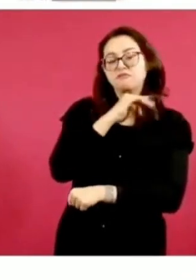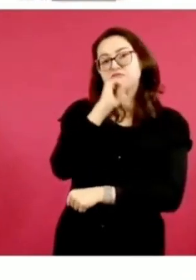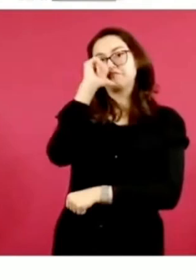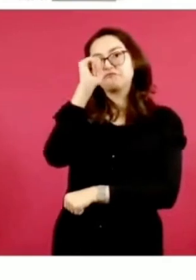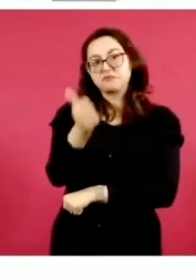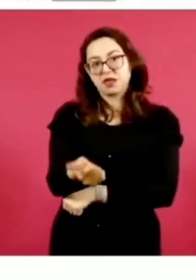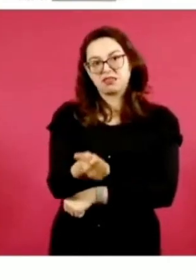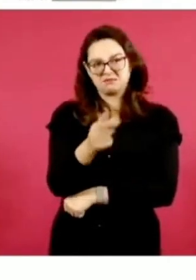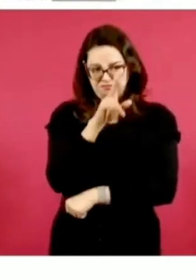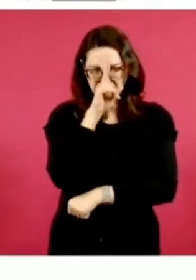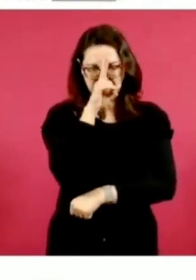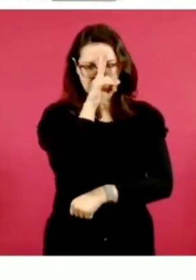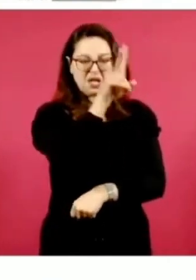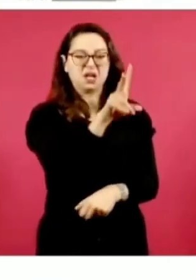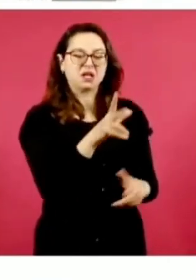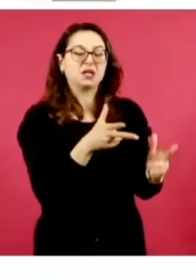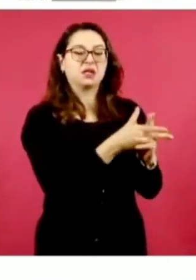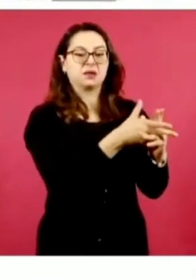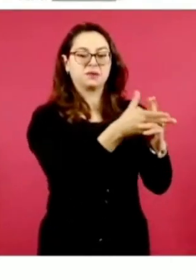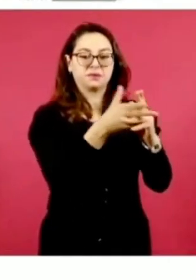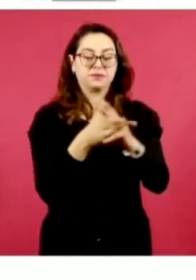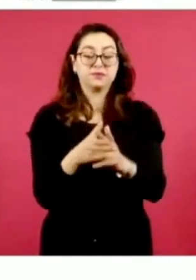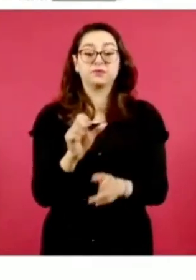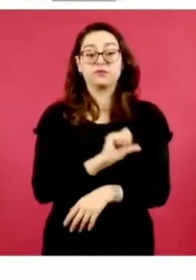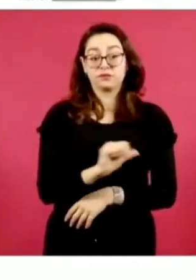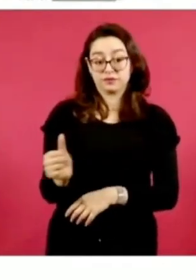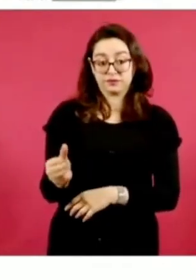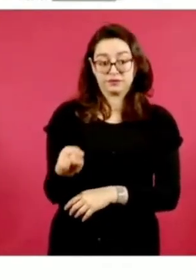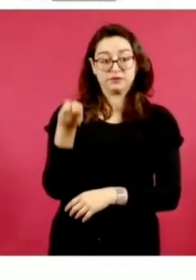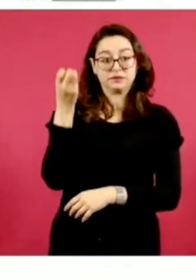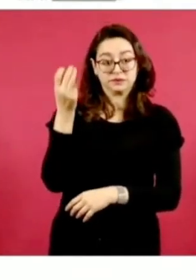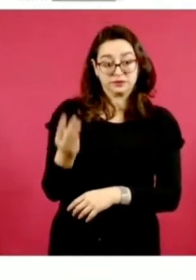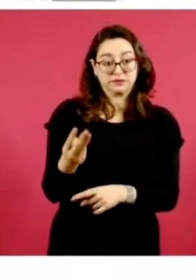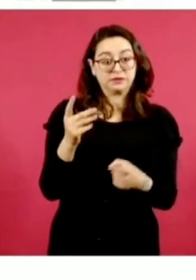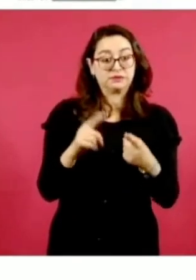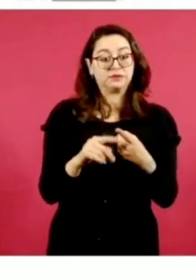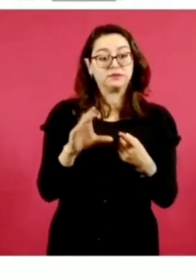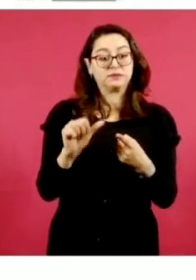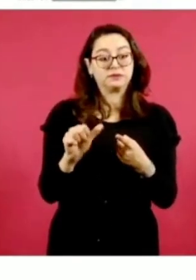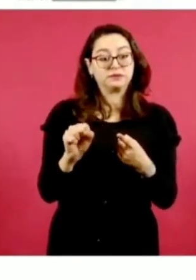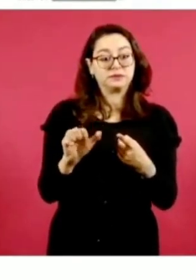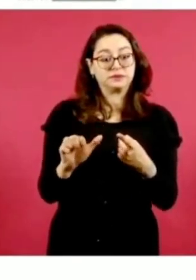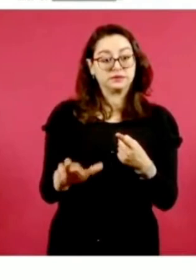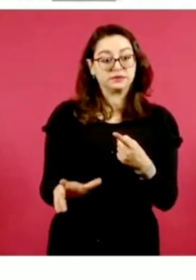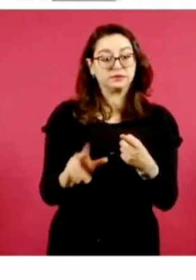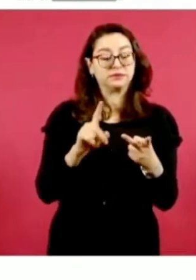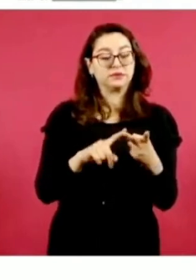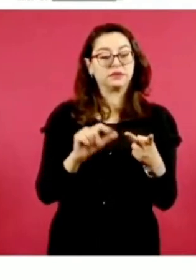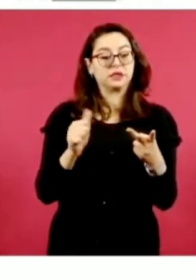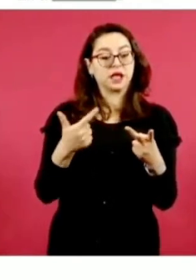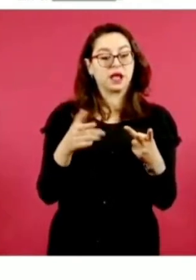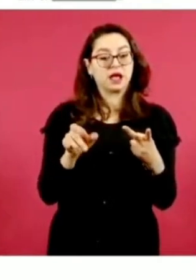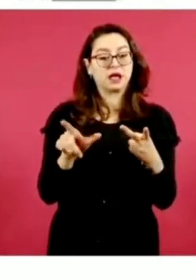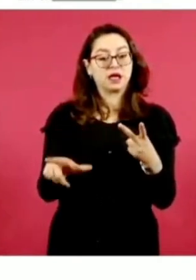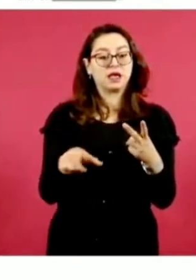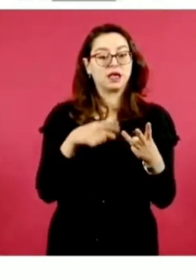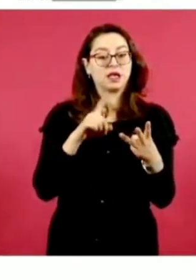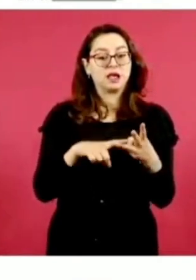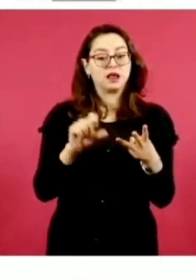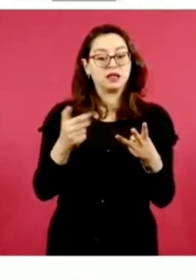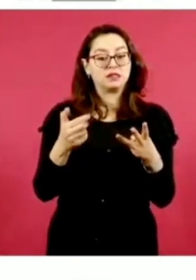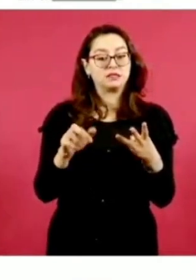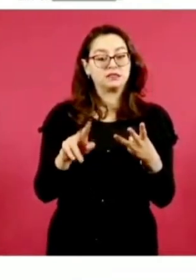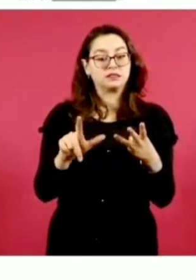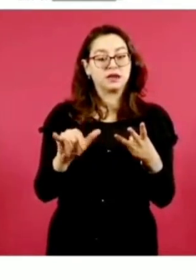Esos tres detenidos, César Alberto, Ángel Antonio y Sherlyn, fueron detenidos por la Fiscalía del Estado de México con